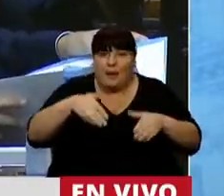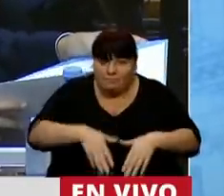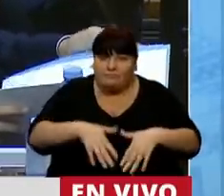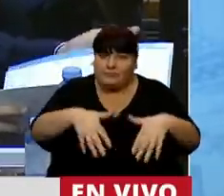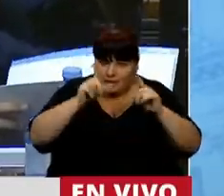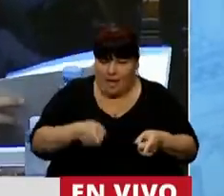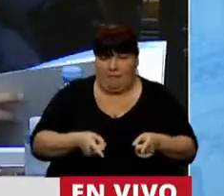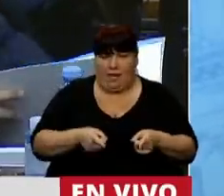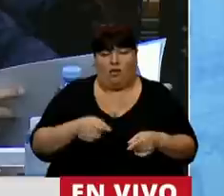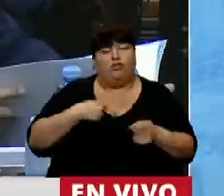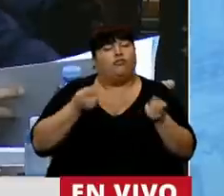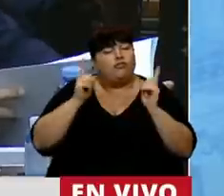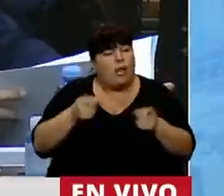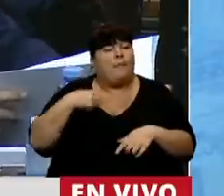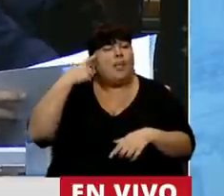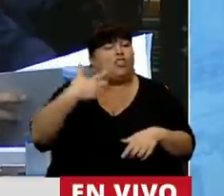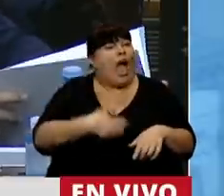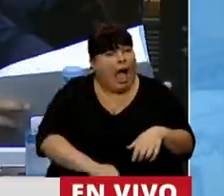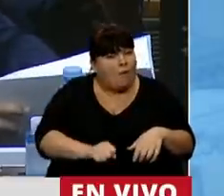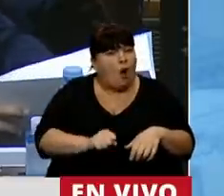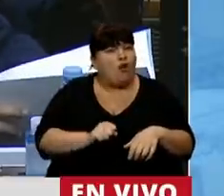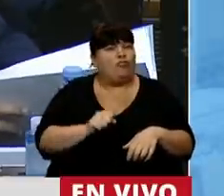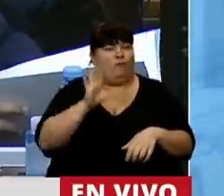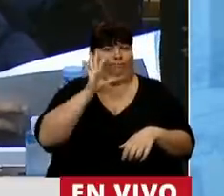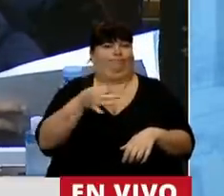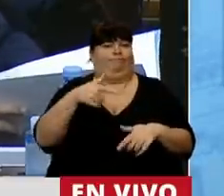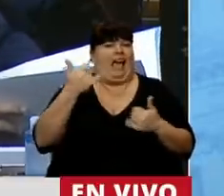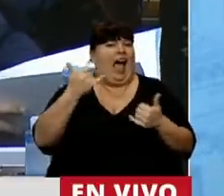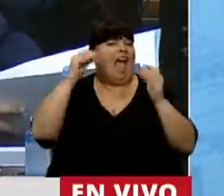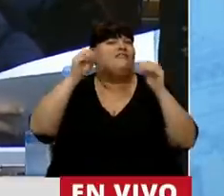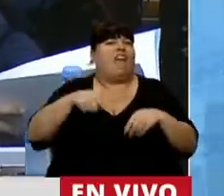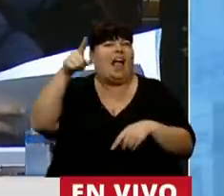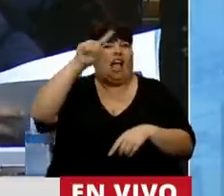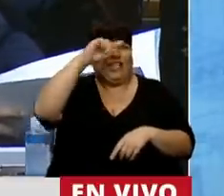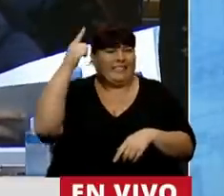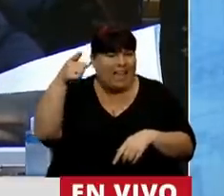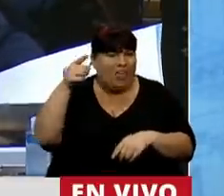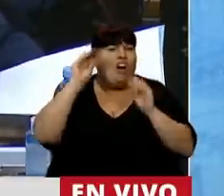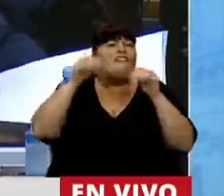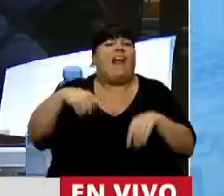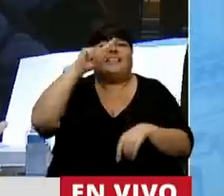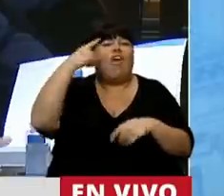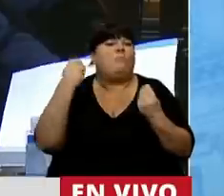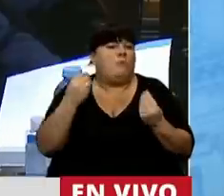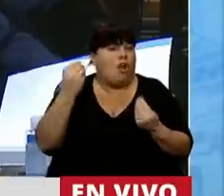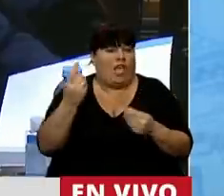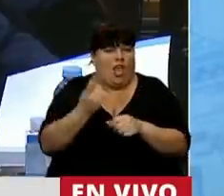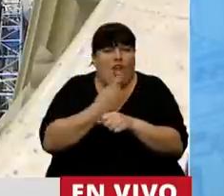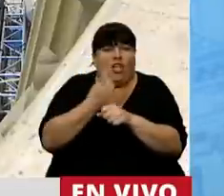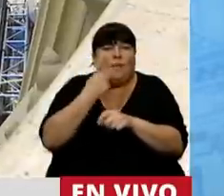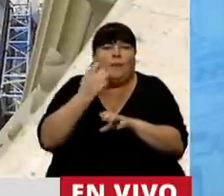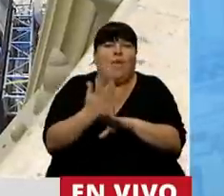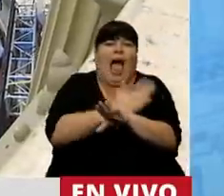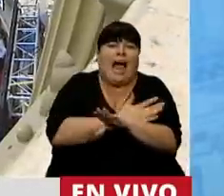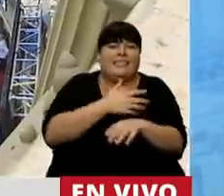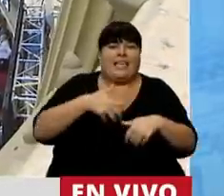nacer. También sostengo que el aborto nos pone cara a cara frente al fracaso del Estado. Fracaso del Estado porque no podemos prevenir